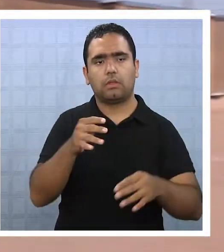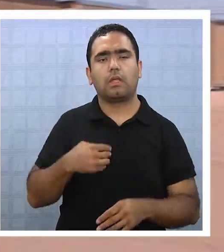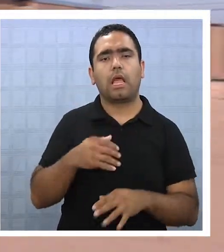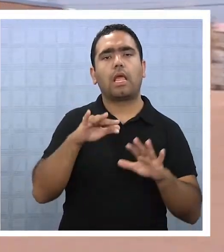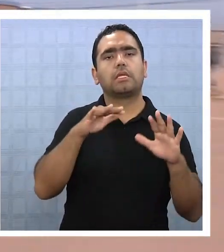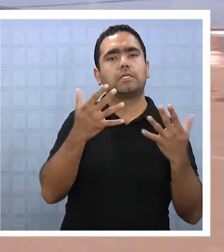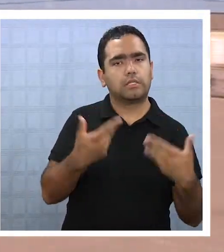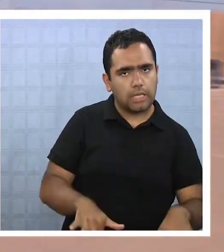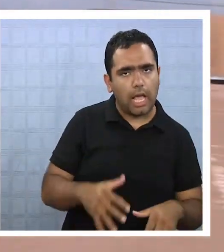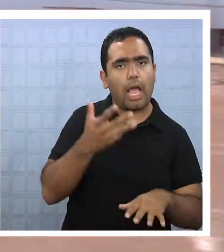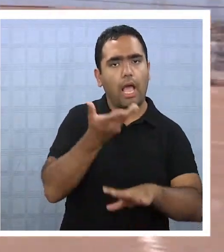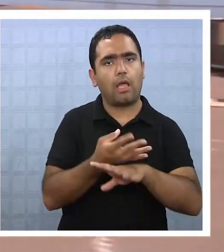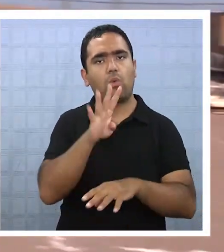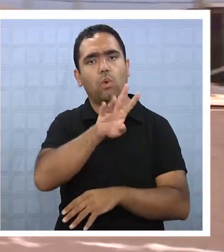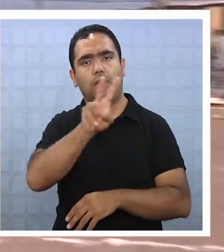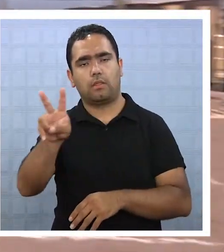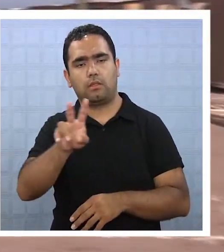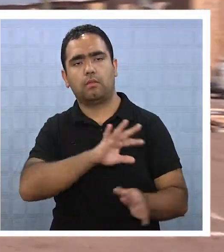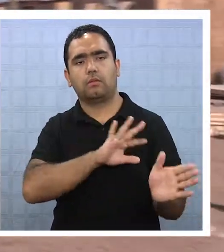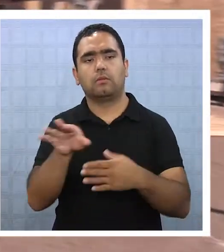construidas en estos momentos 42.